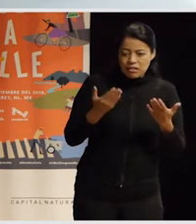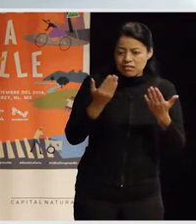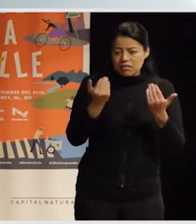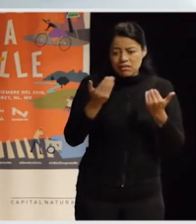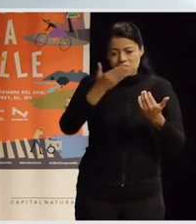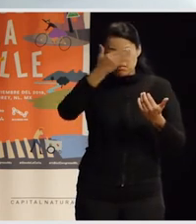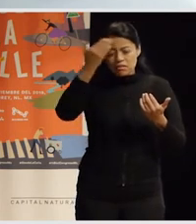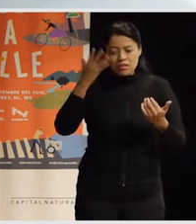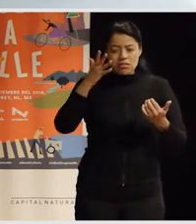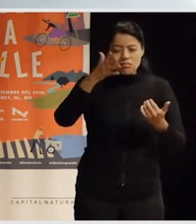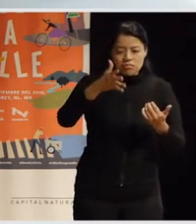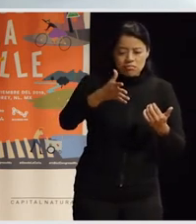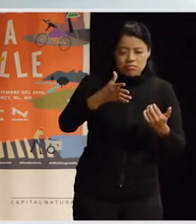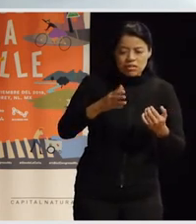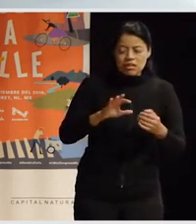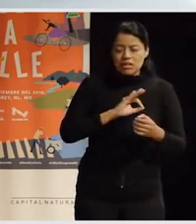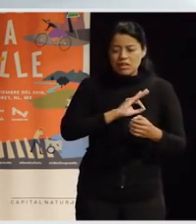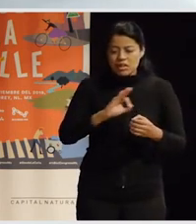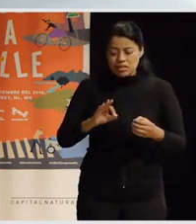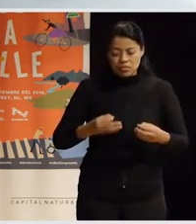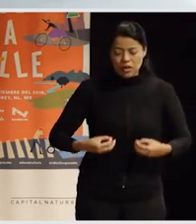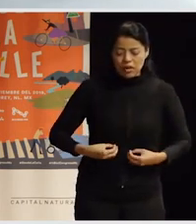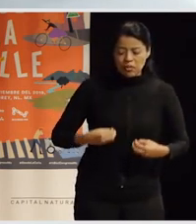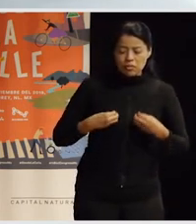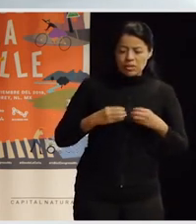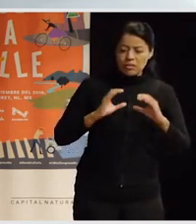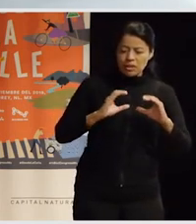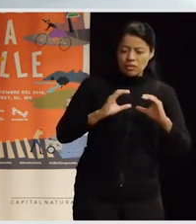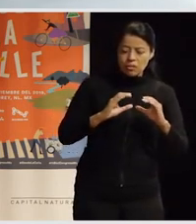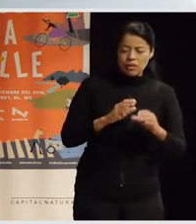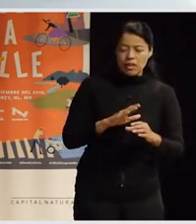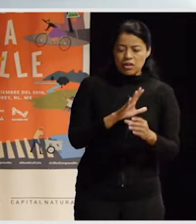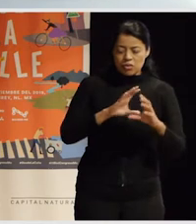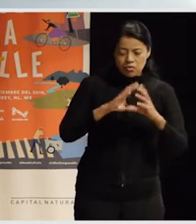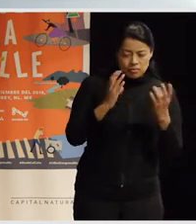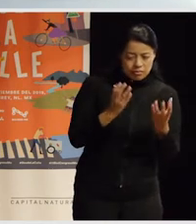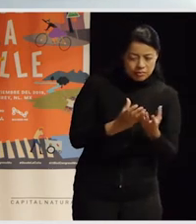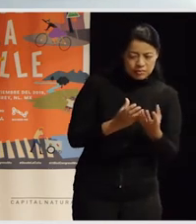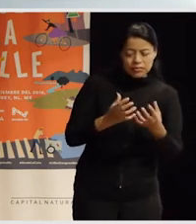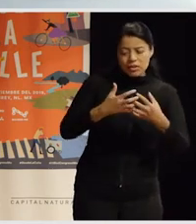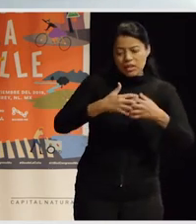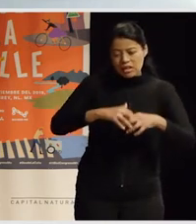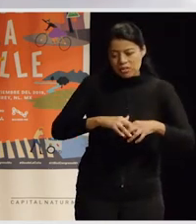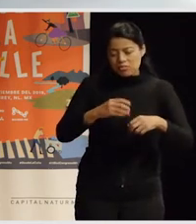de que nuestra, que sea posible sostener nuestra vida ni que sea posible, o la agroindustria lo que está haciendo es,